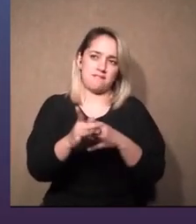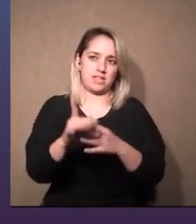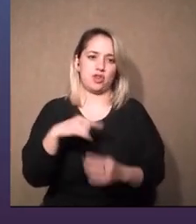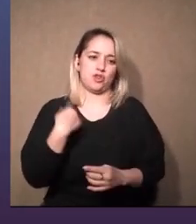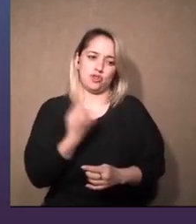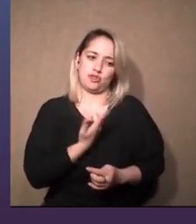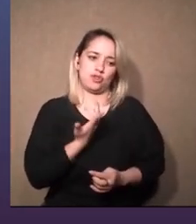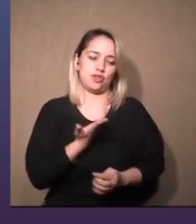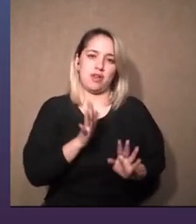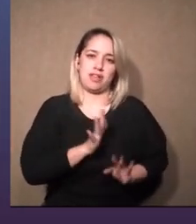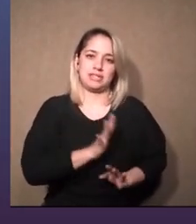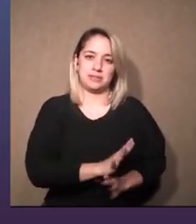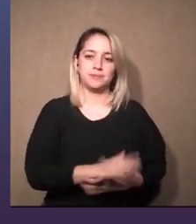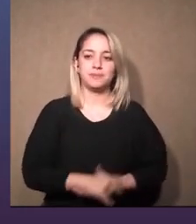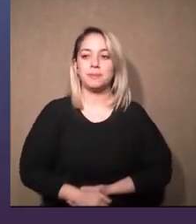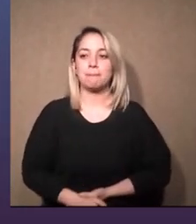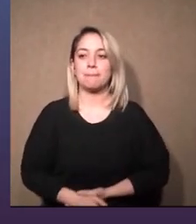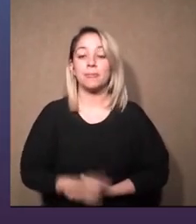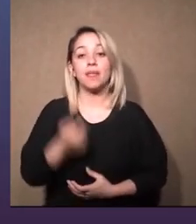Amparo